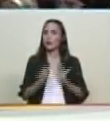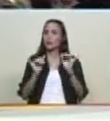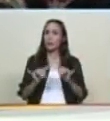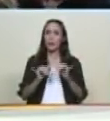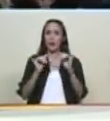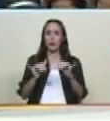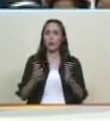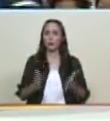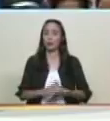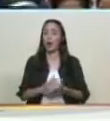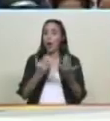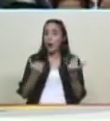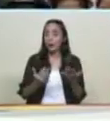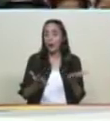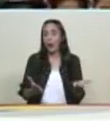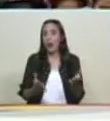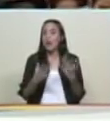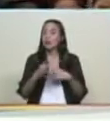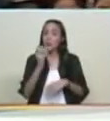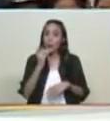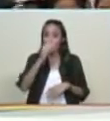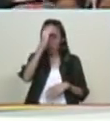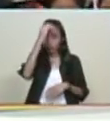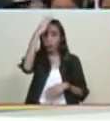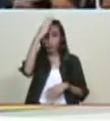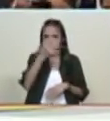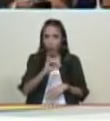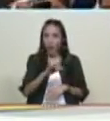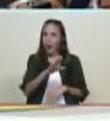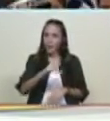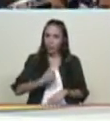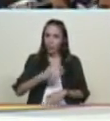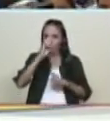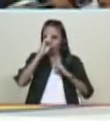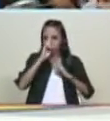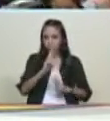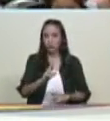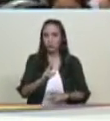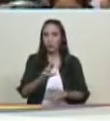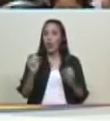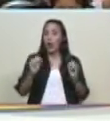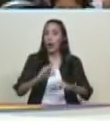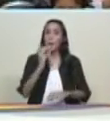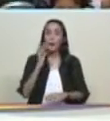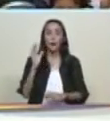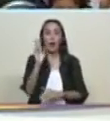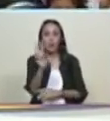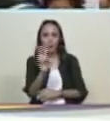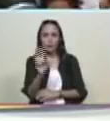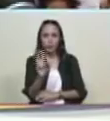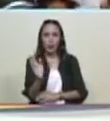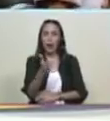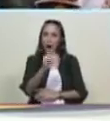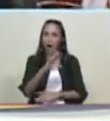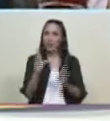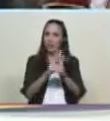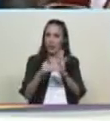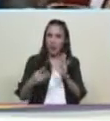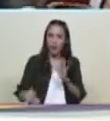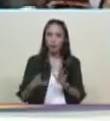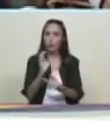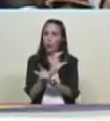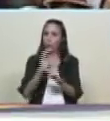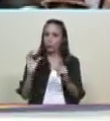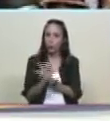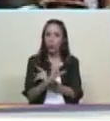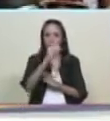solo así seremos un pueblo respetado por el mundo entero ahí está el pueblo de Venezuela así es un pueblo educado culto con derechos con derecho a la